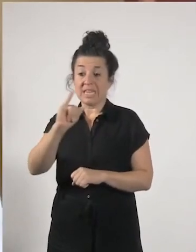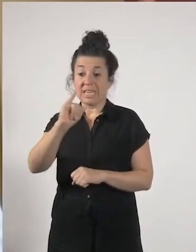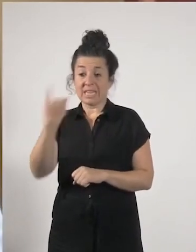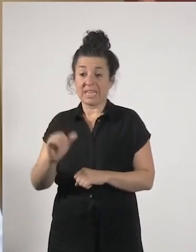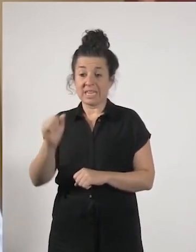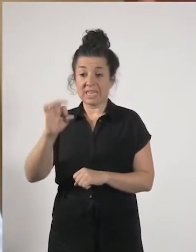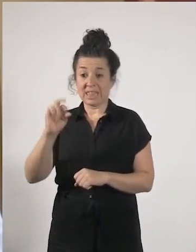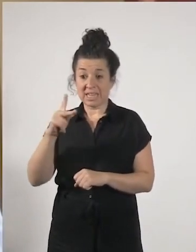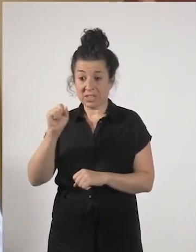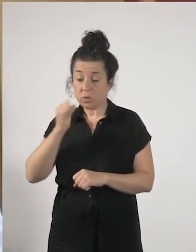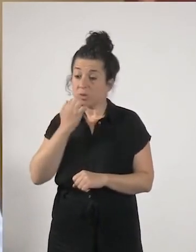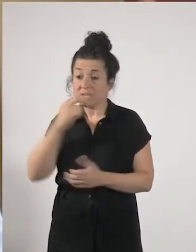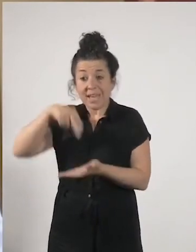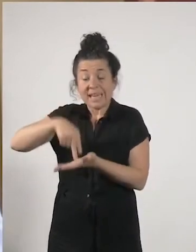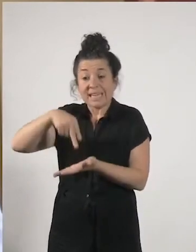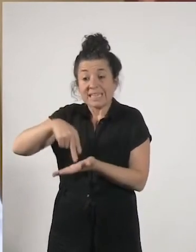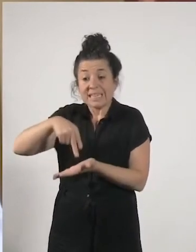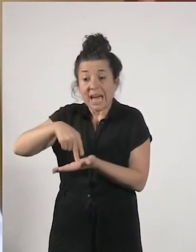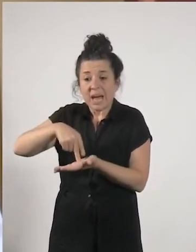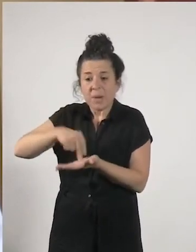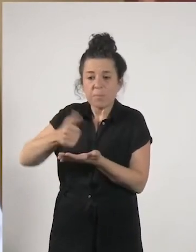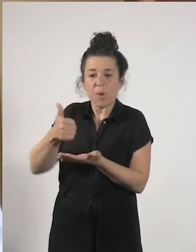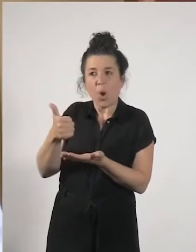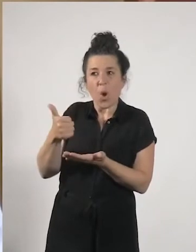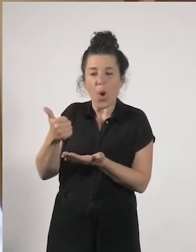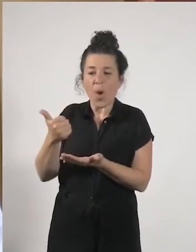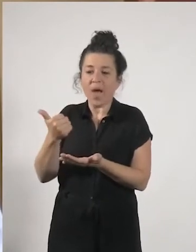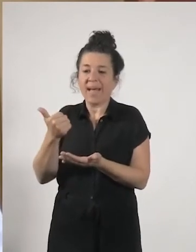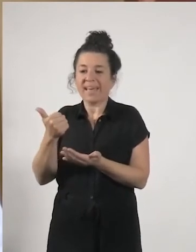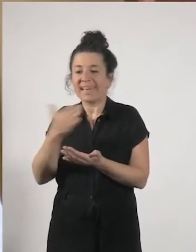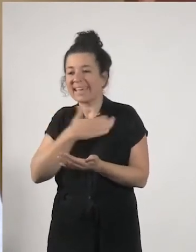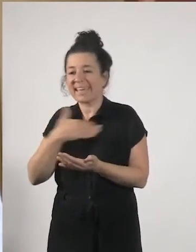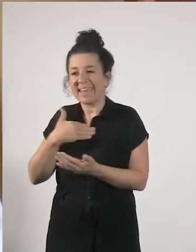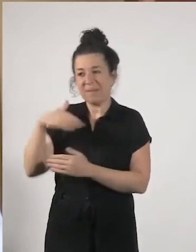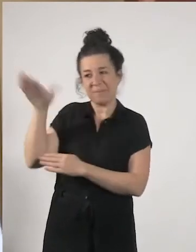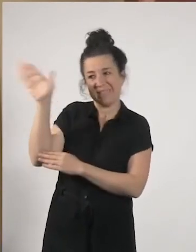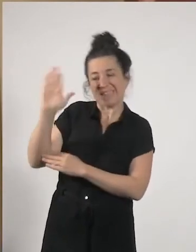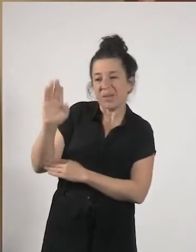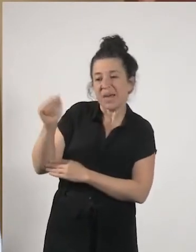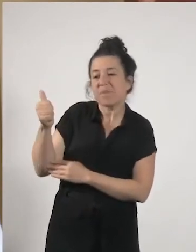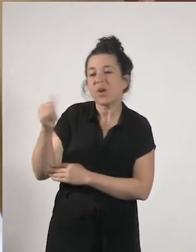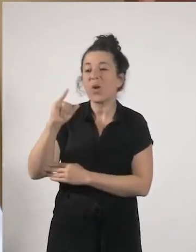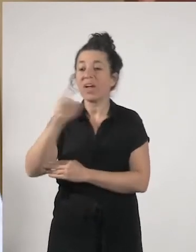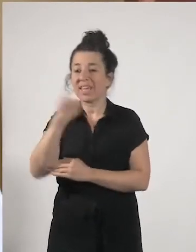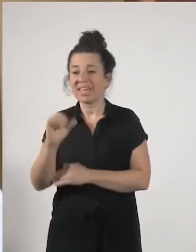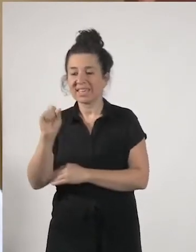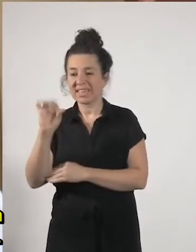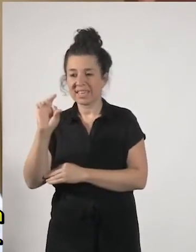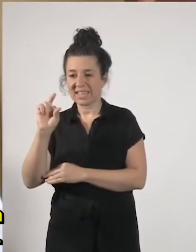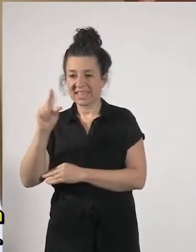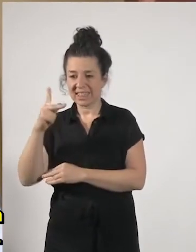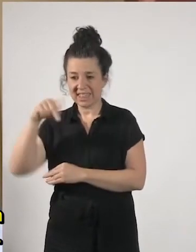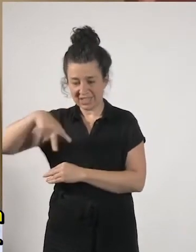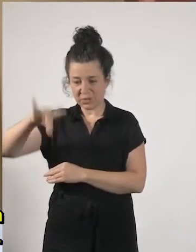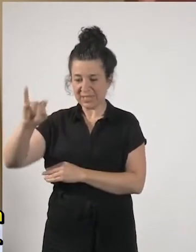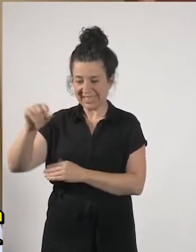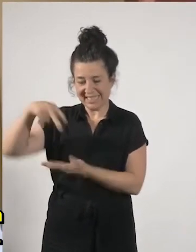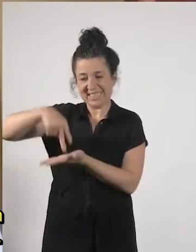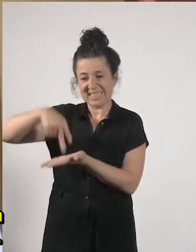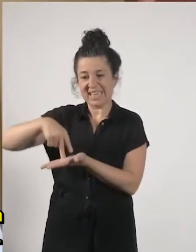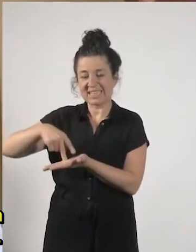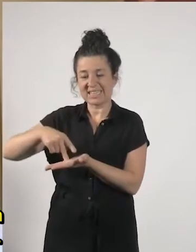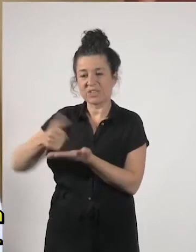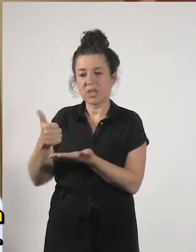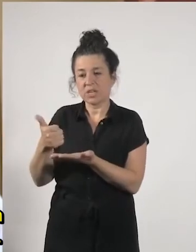bada bintzat kuku txiki bat bintzate egin nahi nuke bai izaskun hortza de bueno Carbira pasa beharreko en